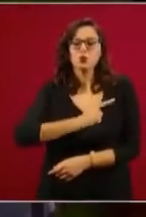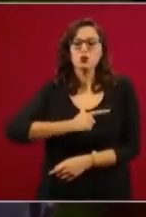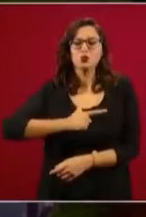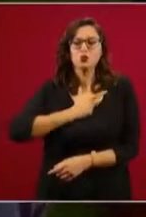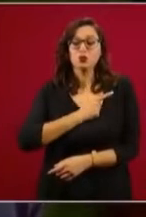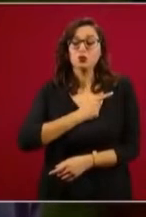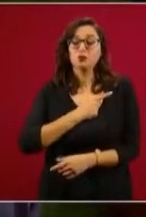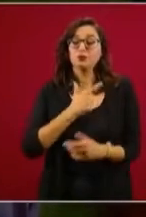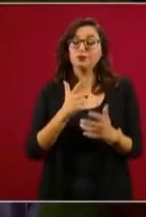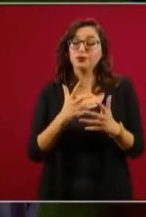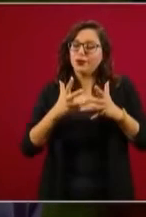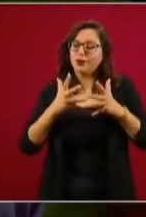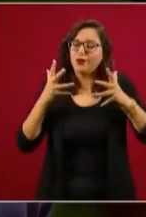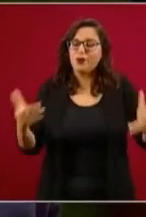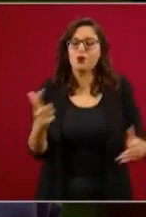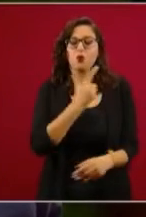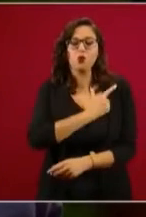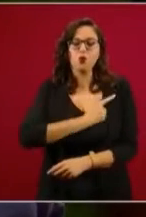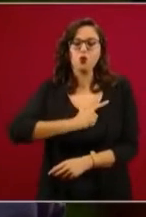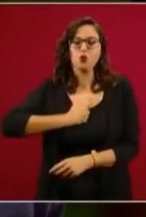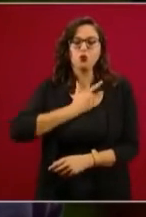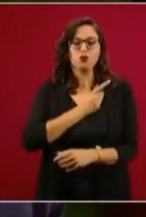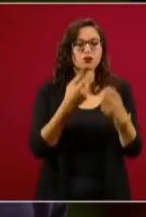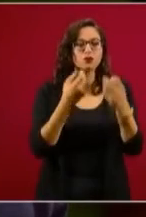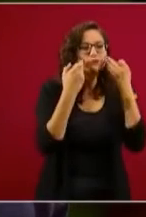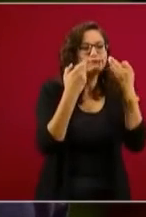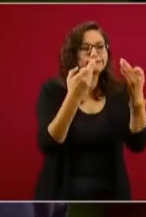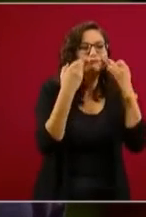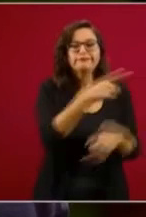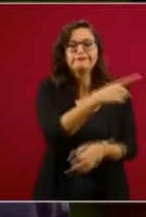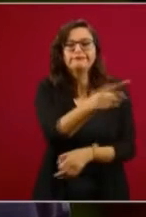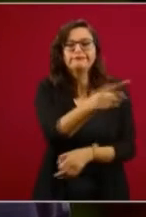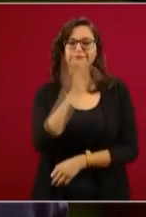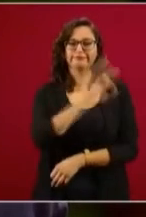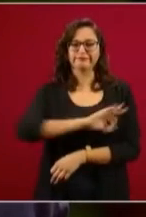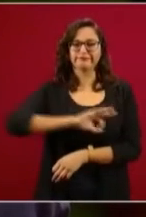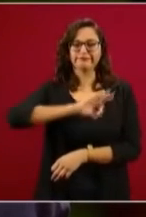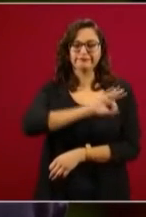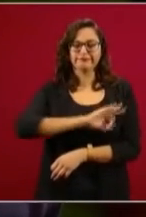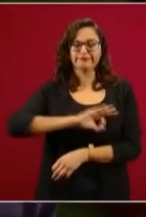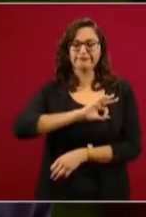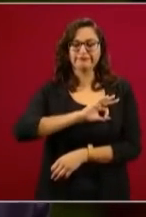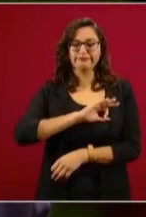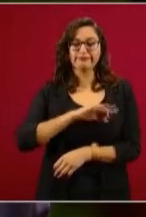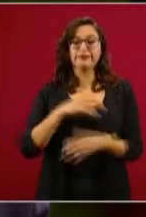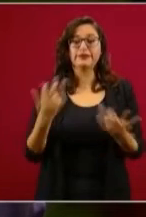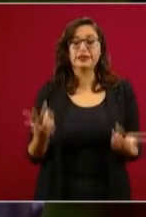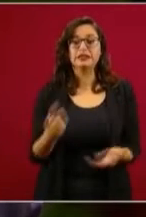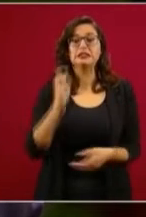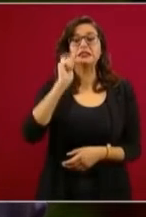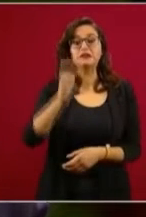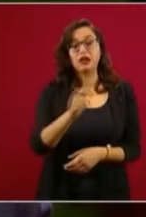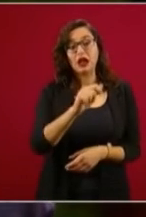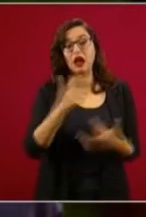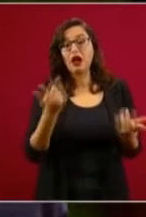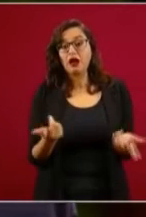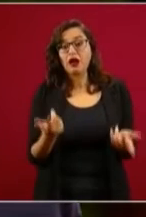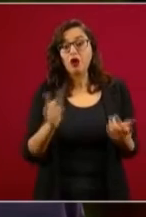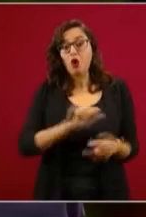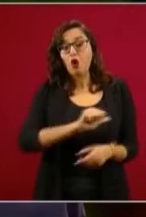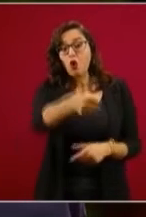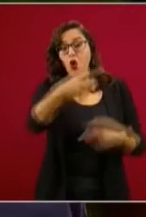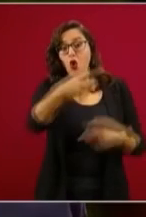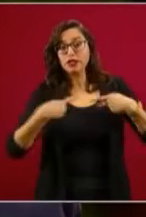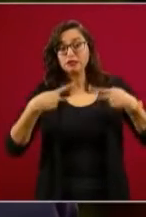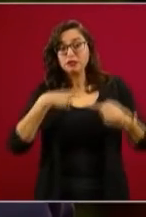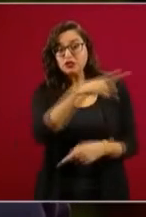México no se puede obviar bajo ninguna circunstancia el combate a la corrupción, la cual no es fácil,